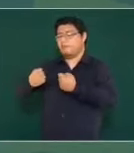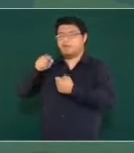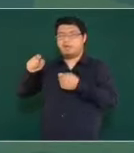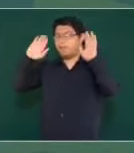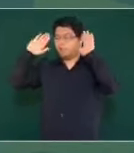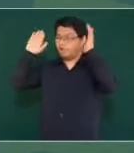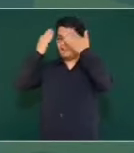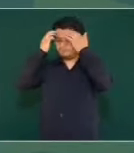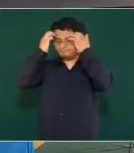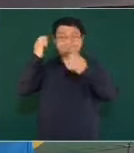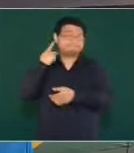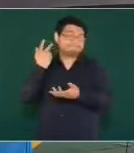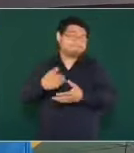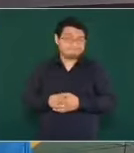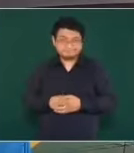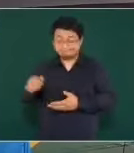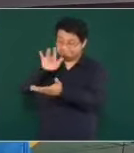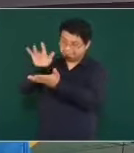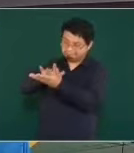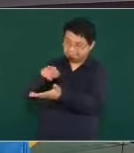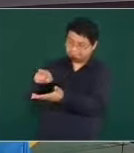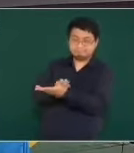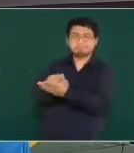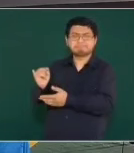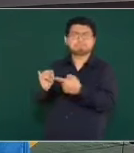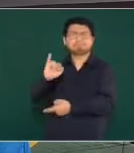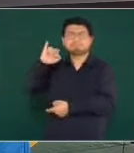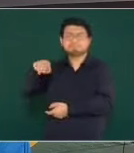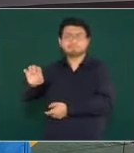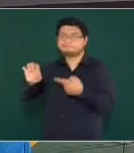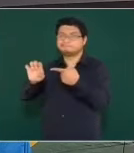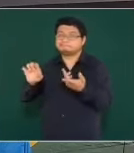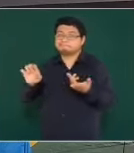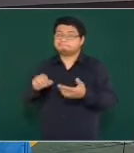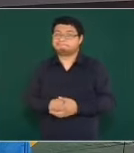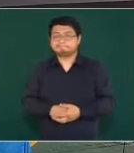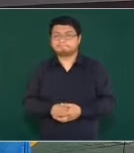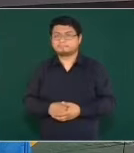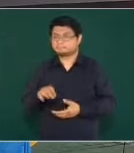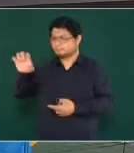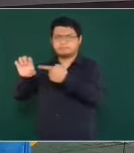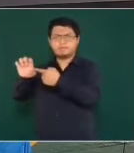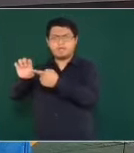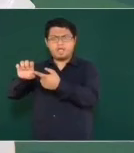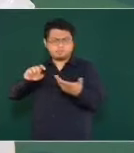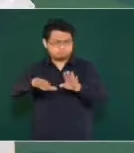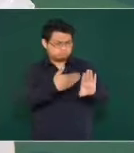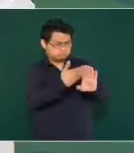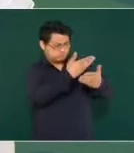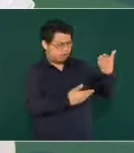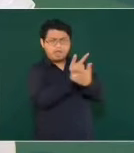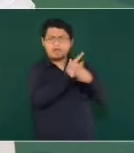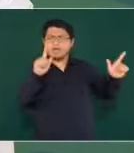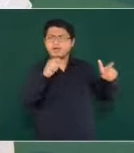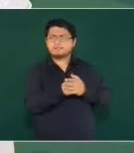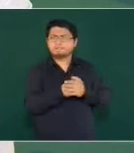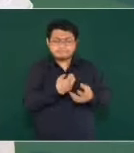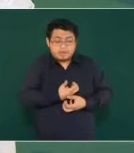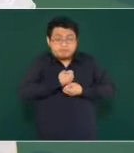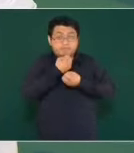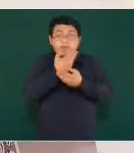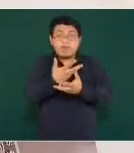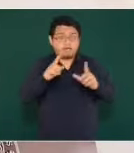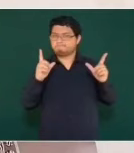los que apoyen esta decisión del INE, que es contraria a la libertad de expresión, manifestación.